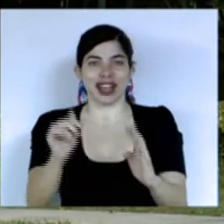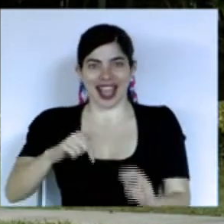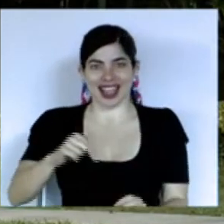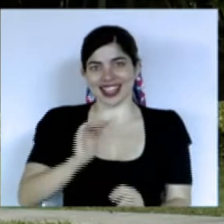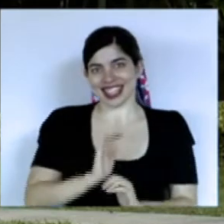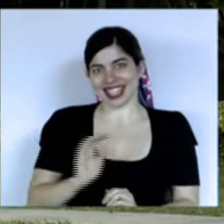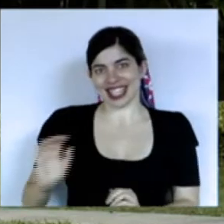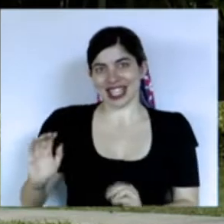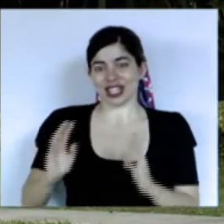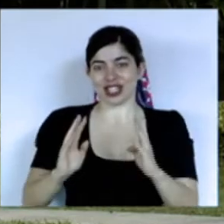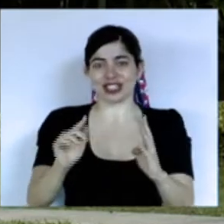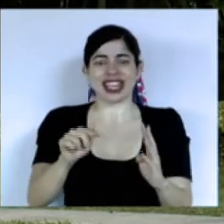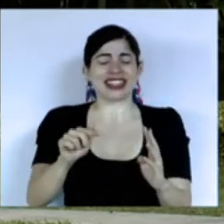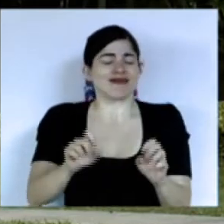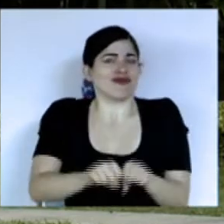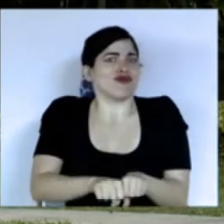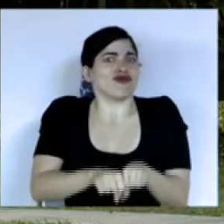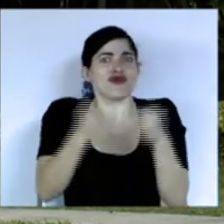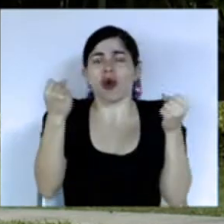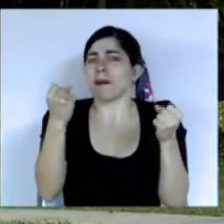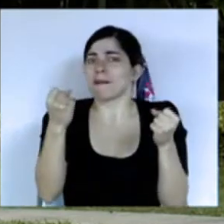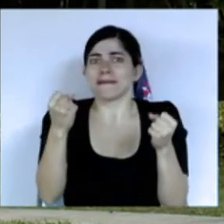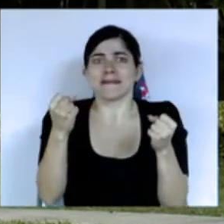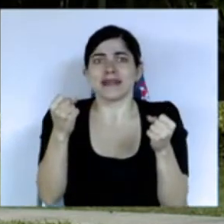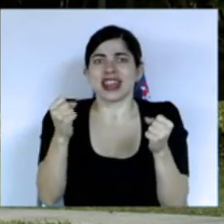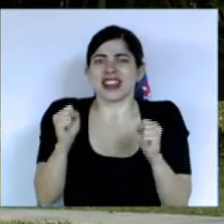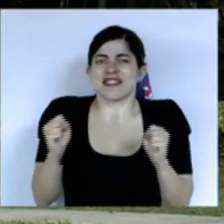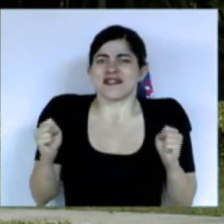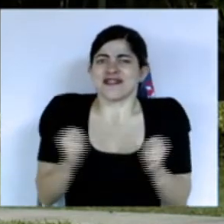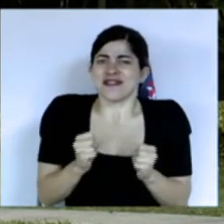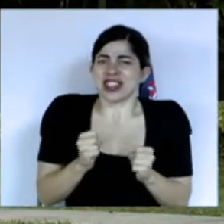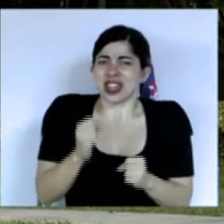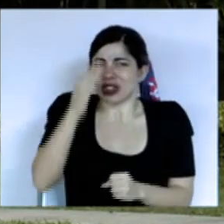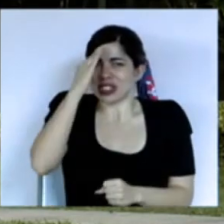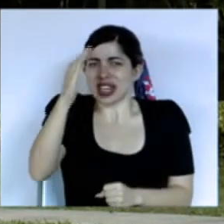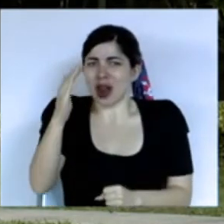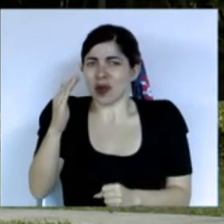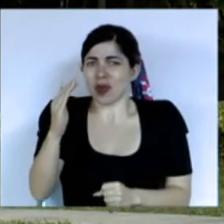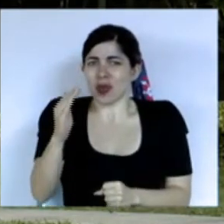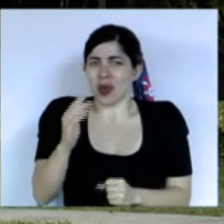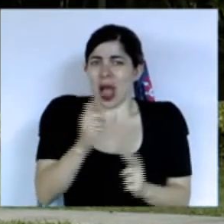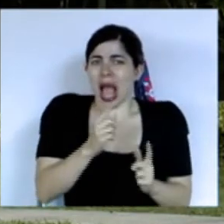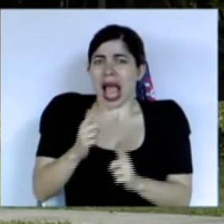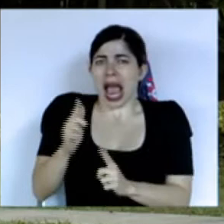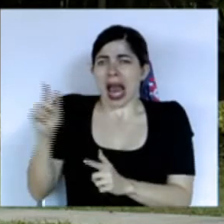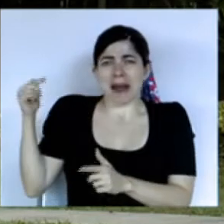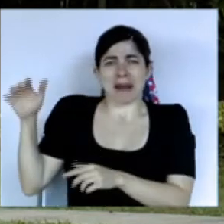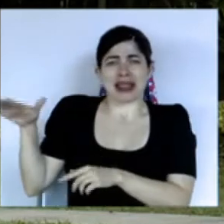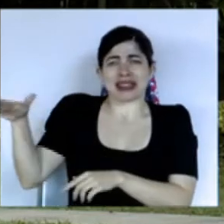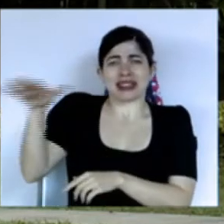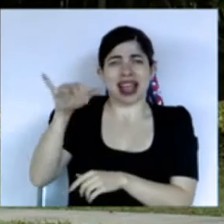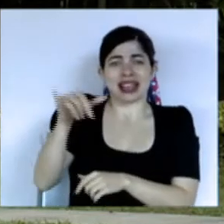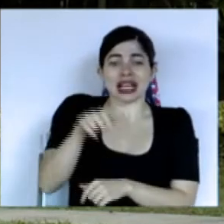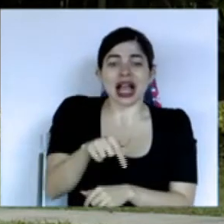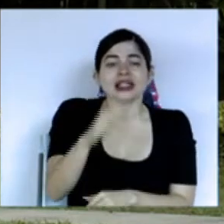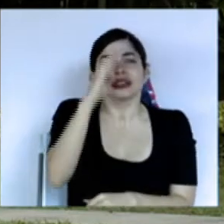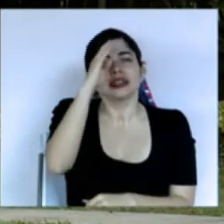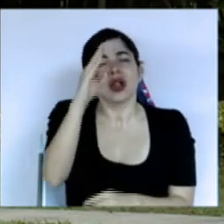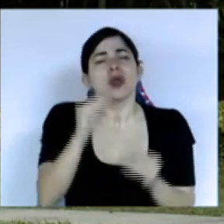y rompiendo ese frío saludo de armas ofreciendo un saludo de corazón